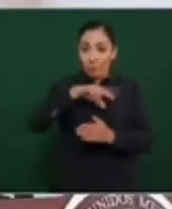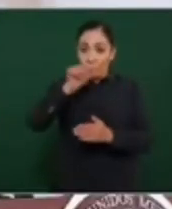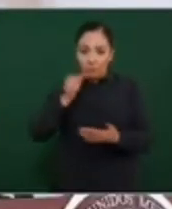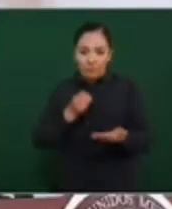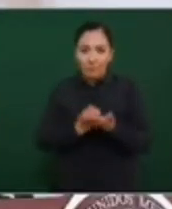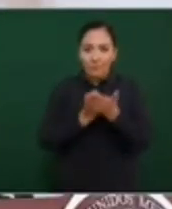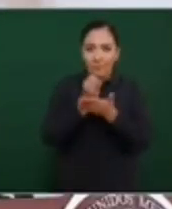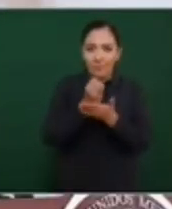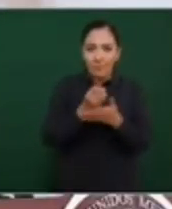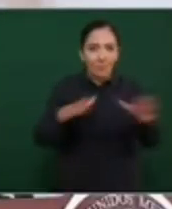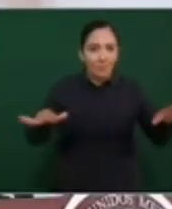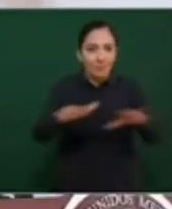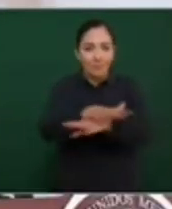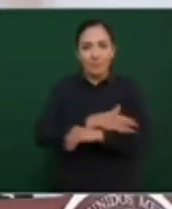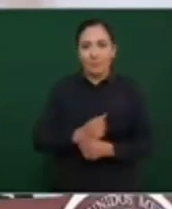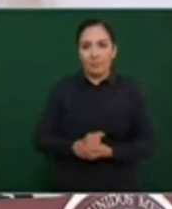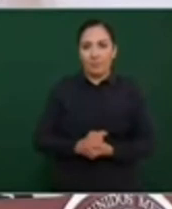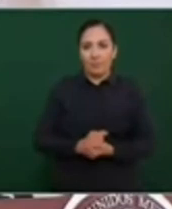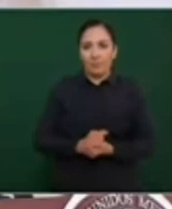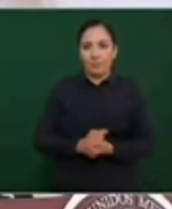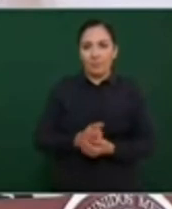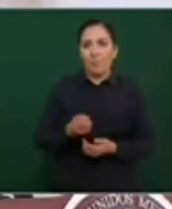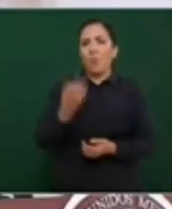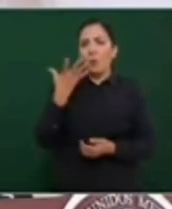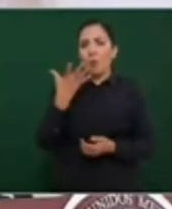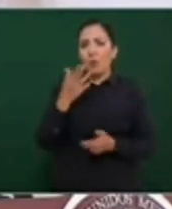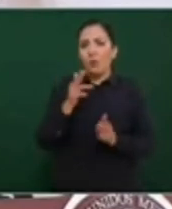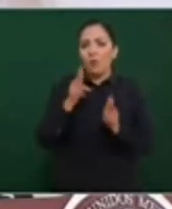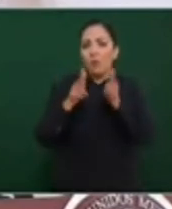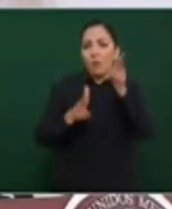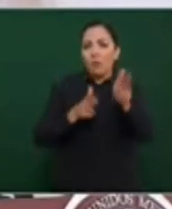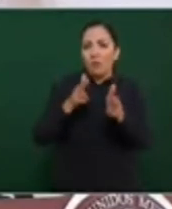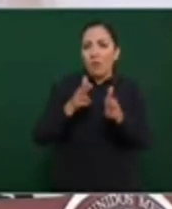¿Cuánto nos va a costar el Tren Maya,